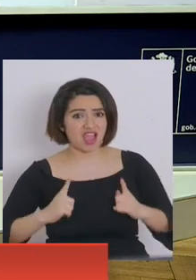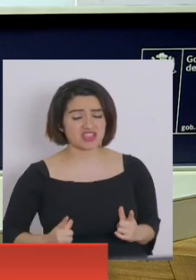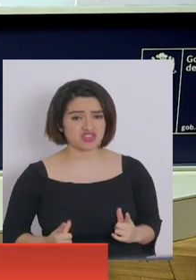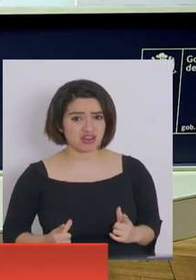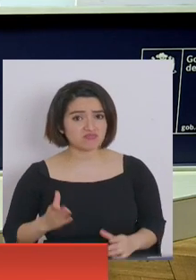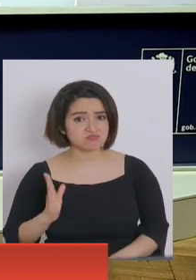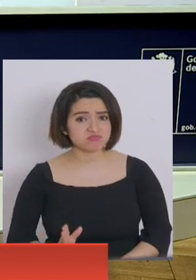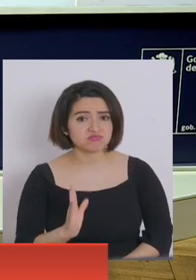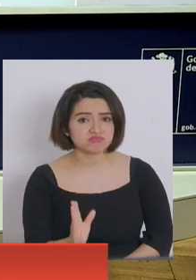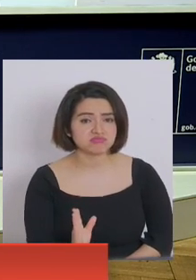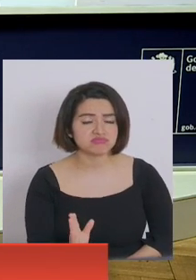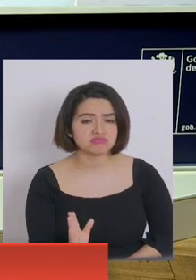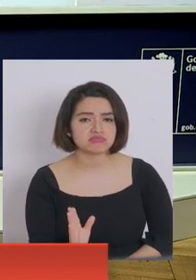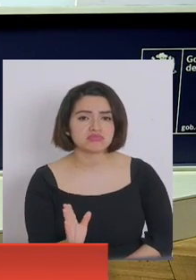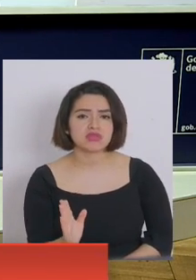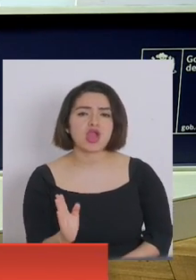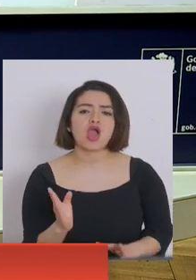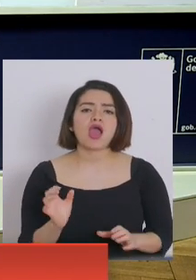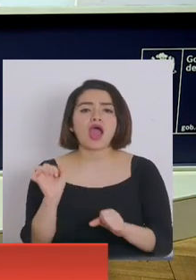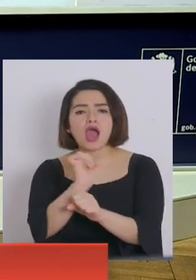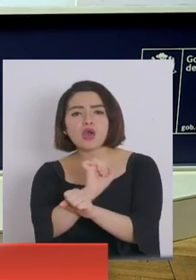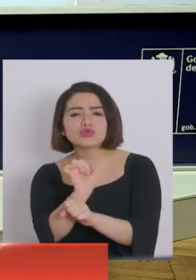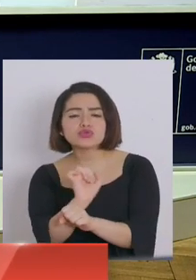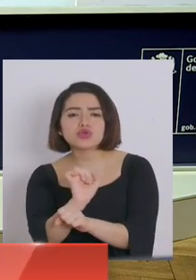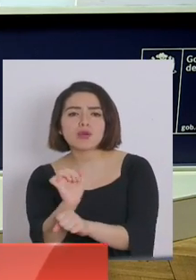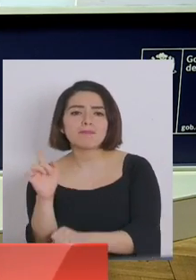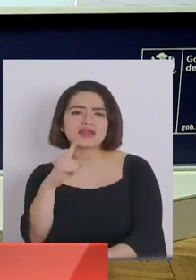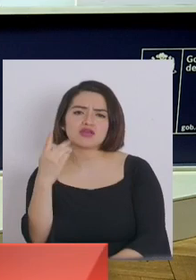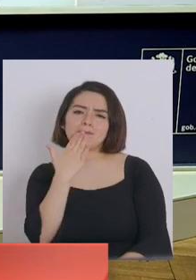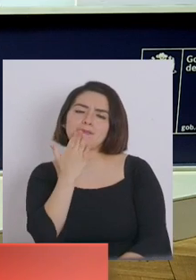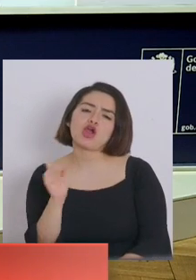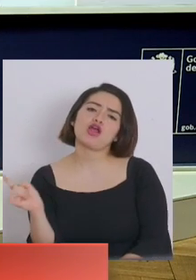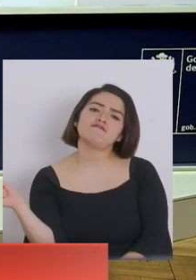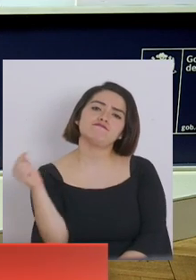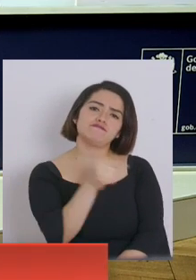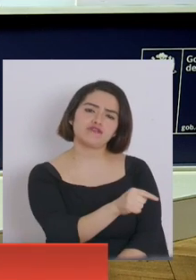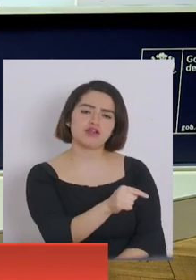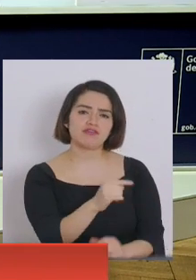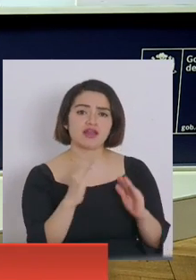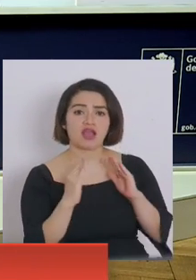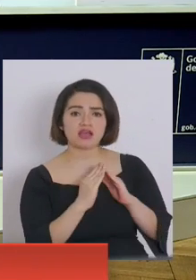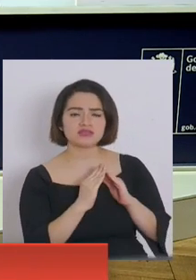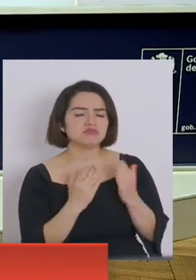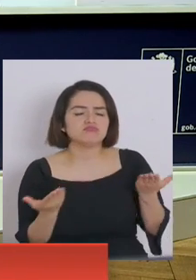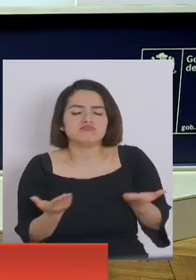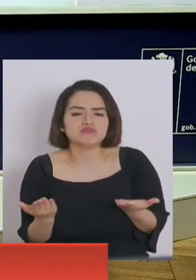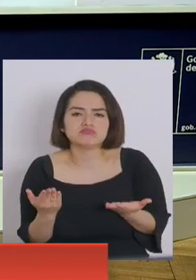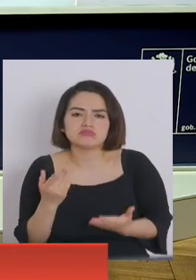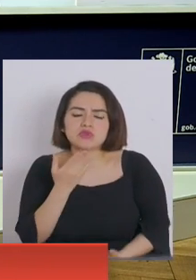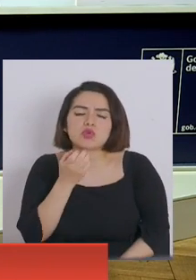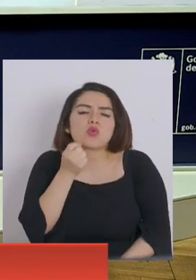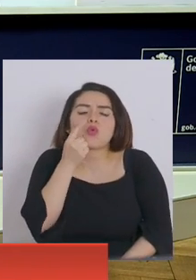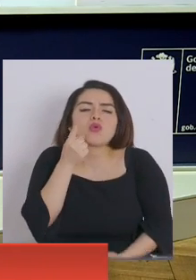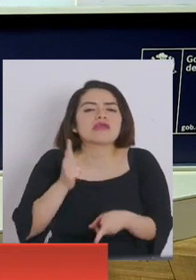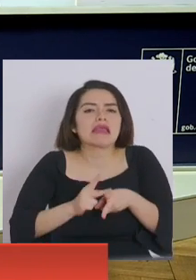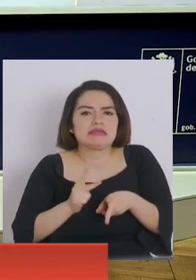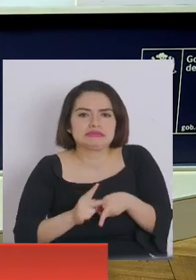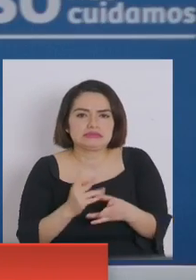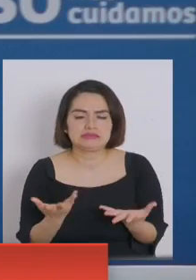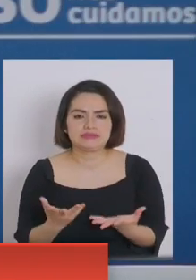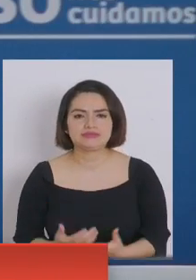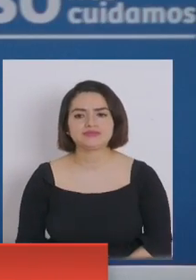vacacionando? ¿Se recomienda, si anda con un vehículo particular, volver al punto de origen? ¿Cuáles son las recomendaciones que se entregan?